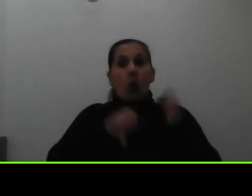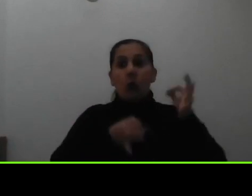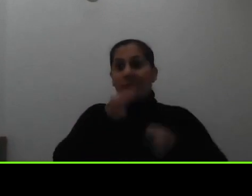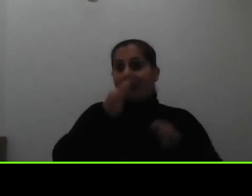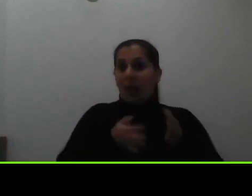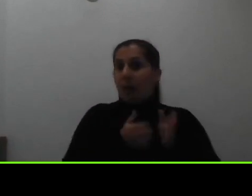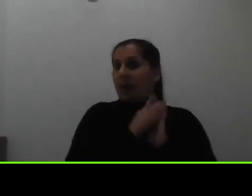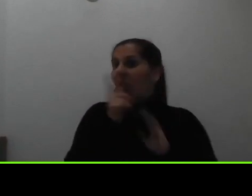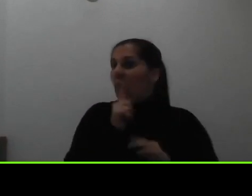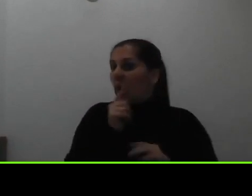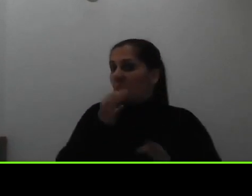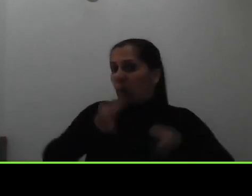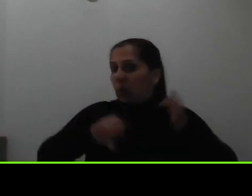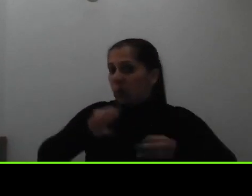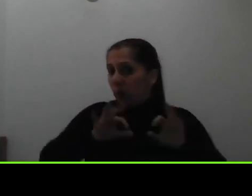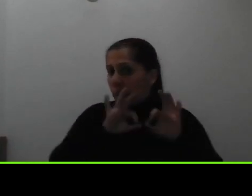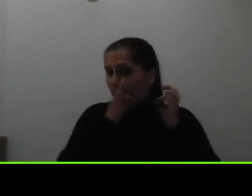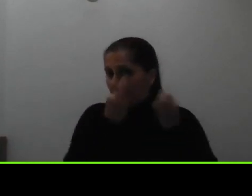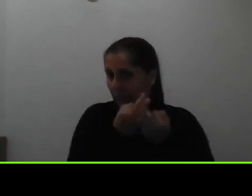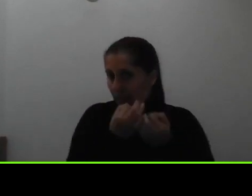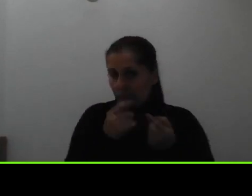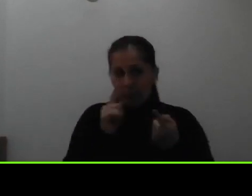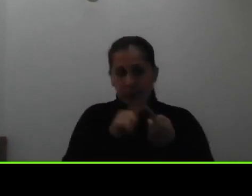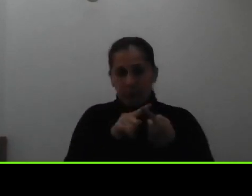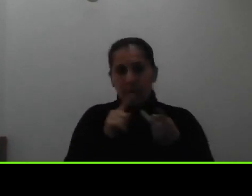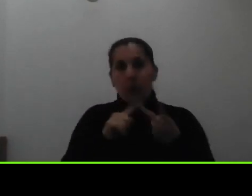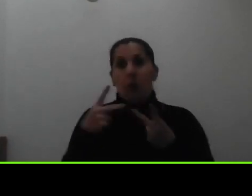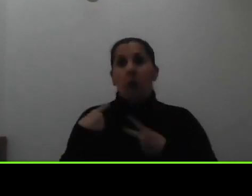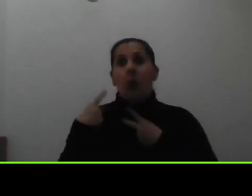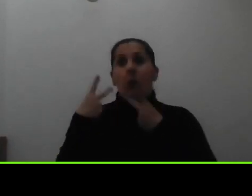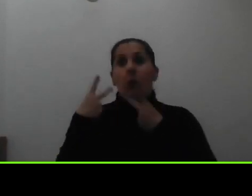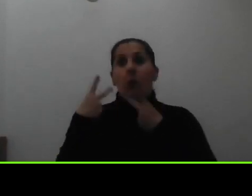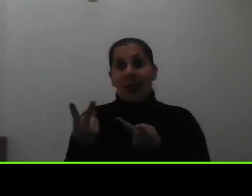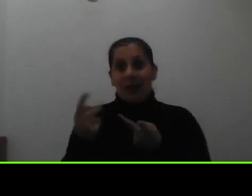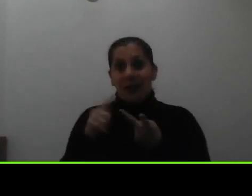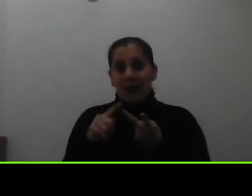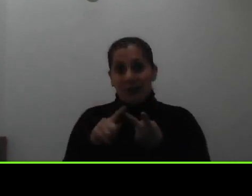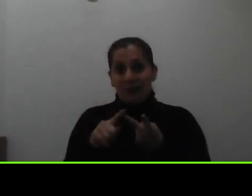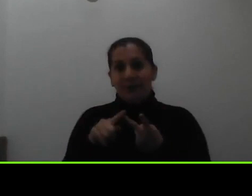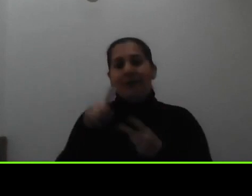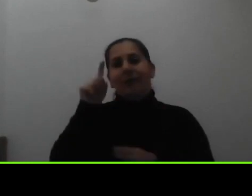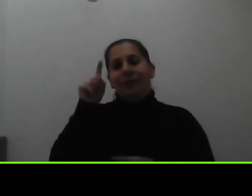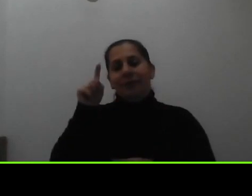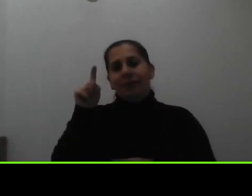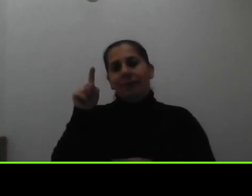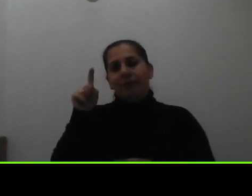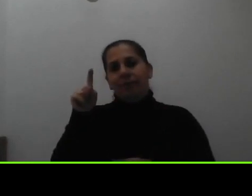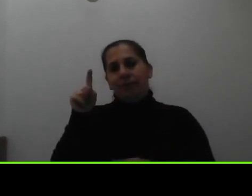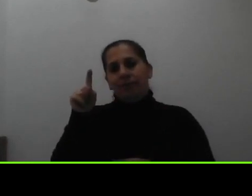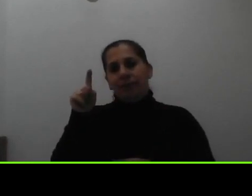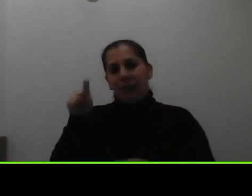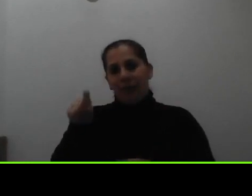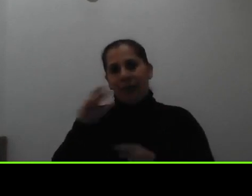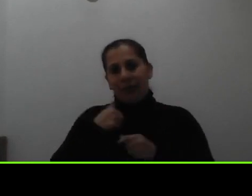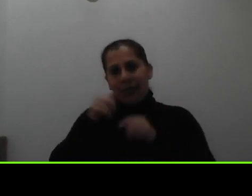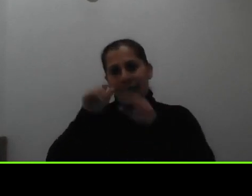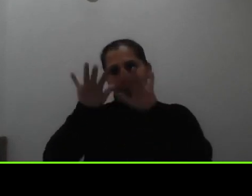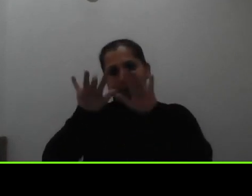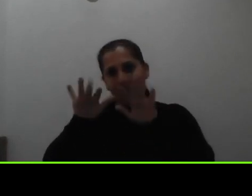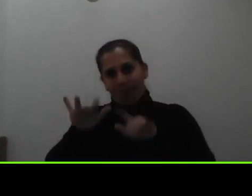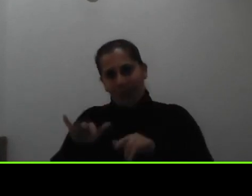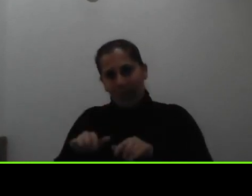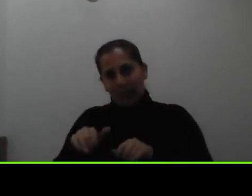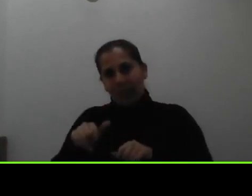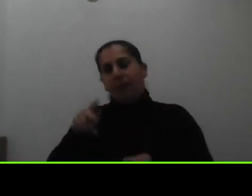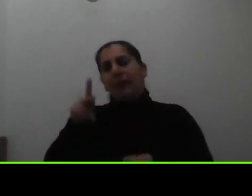si es voluntaria entonces necesitamos que la constancia la realice la